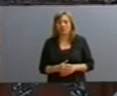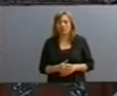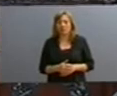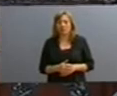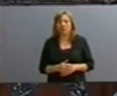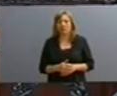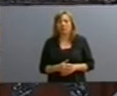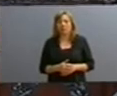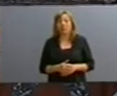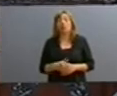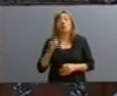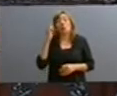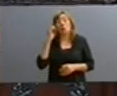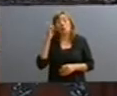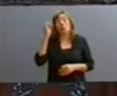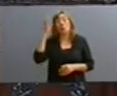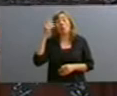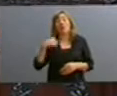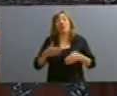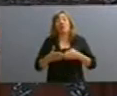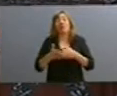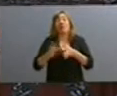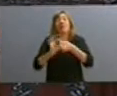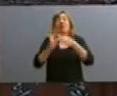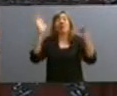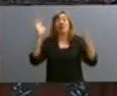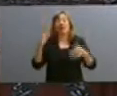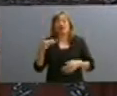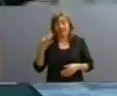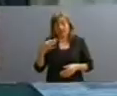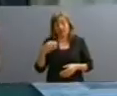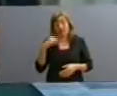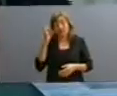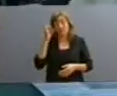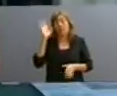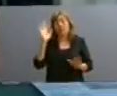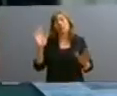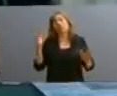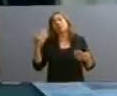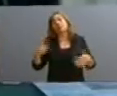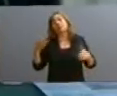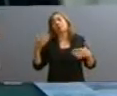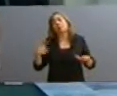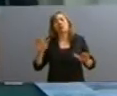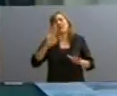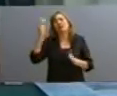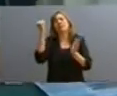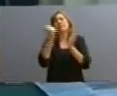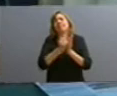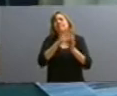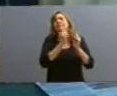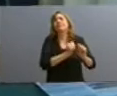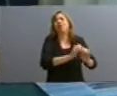Dios mío, la fragata Libertad, me había olvidado. Me había olvidado, pero bueno, no importa. Ya está en la historia, así que quédate tranquilo.